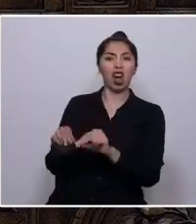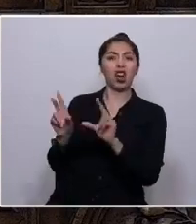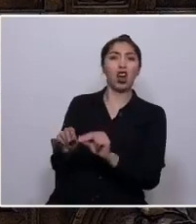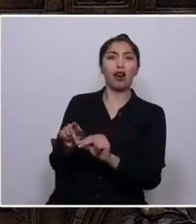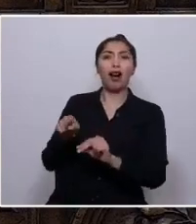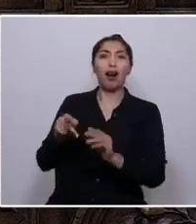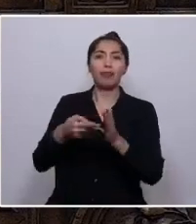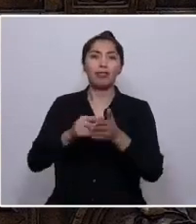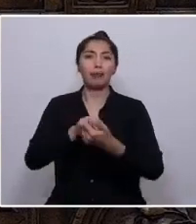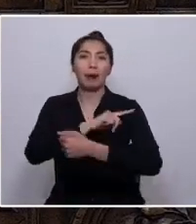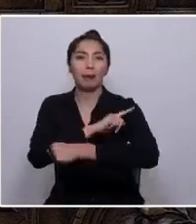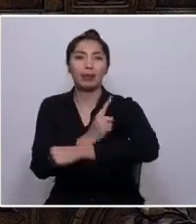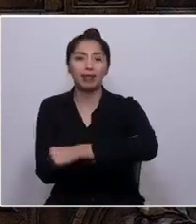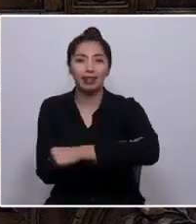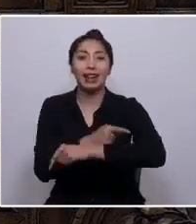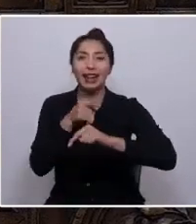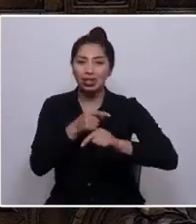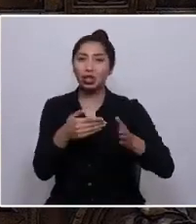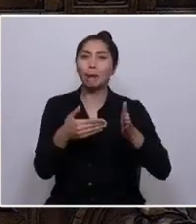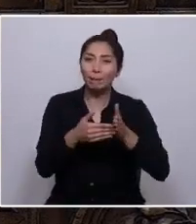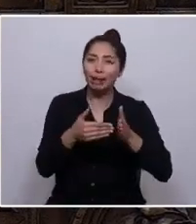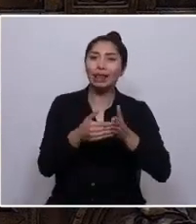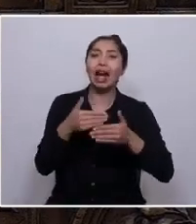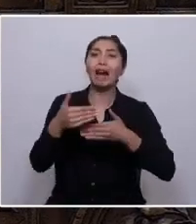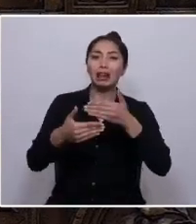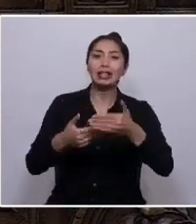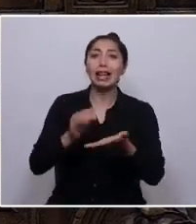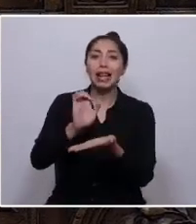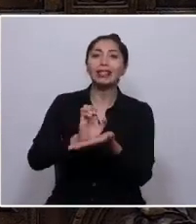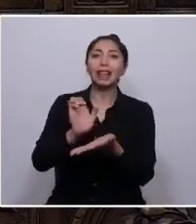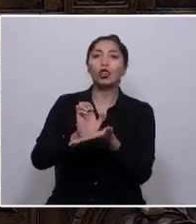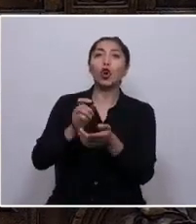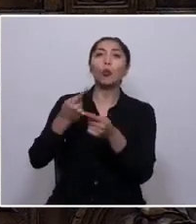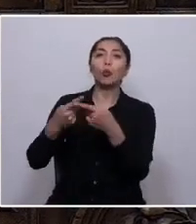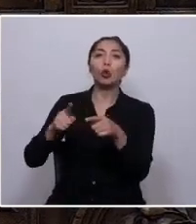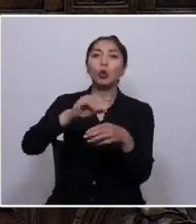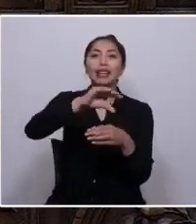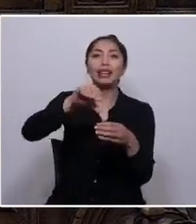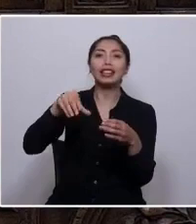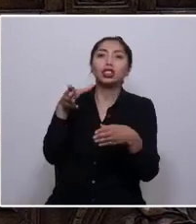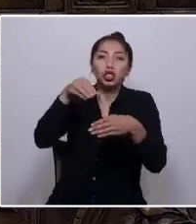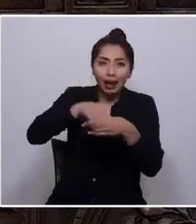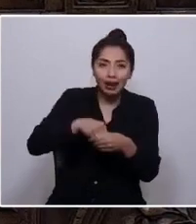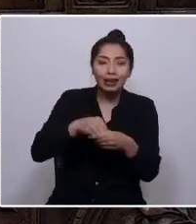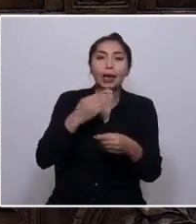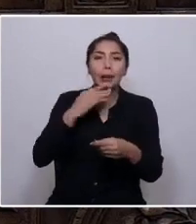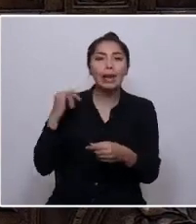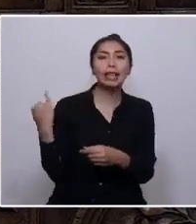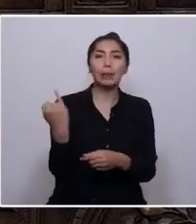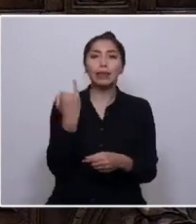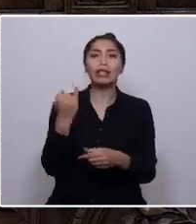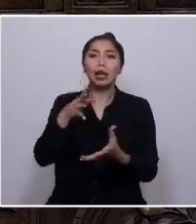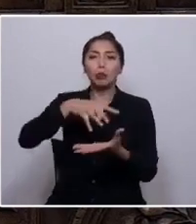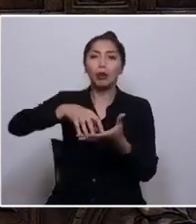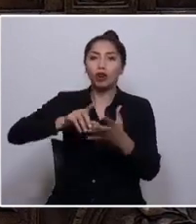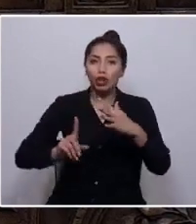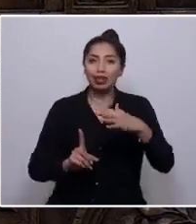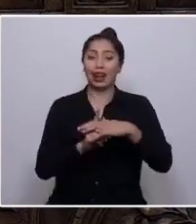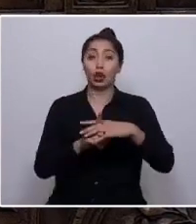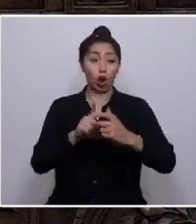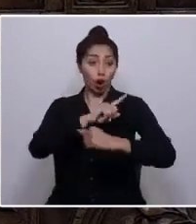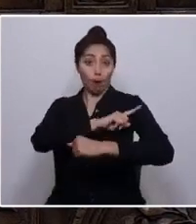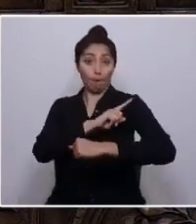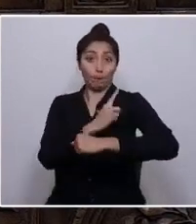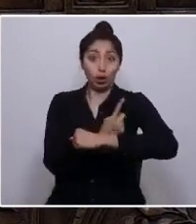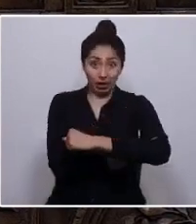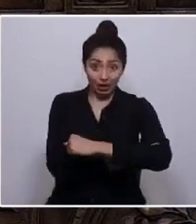lo que ha impedido avanzar hacia la plurinacionalidad y la autonomía de los pueblos originarios. Fue el poder que impidió al pueblo